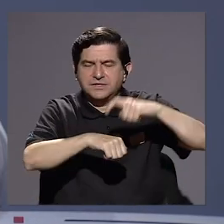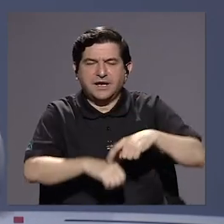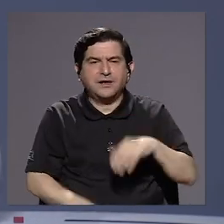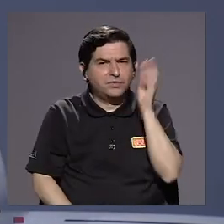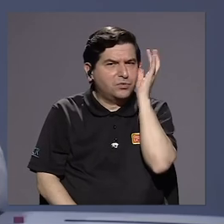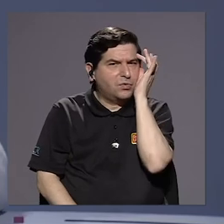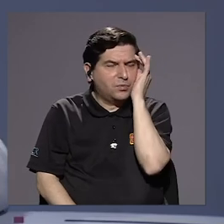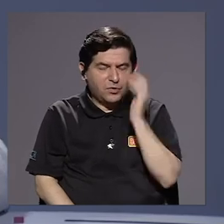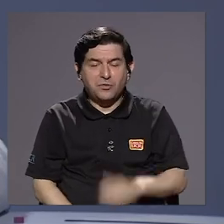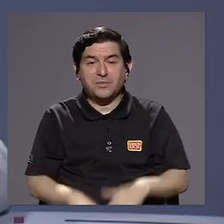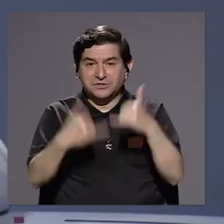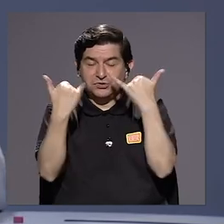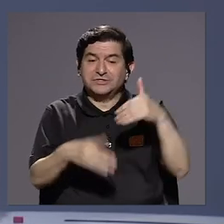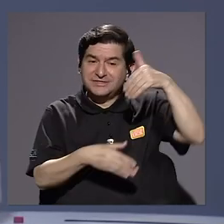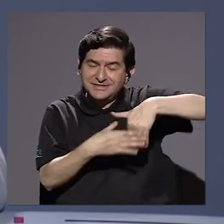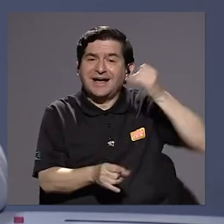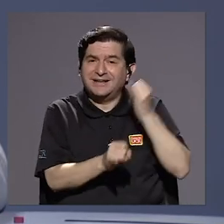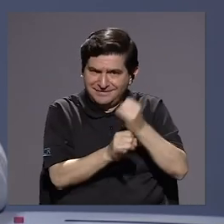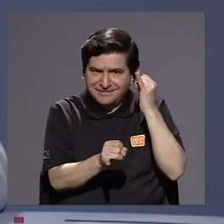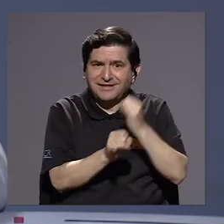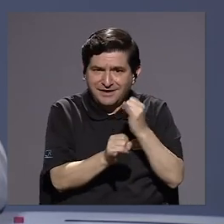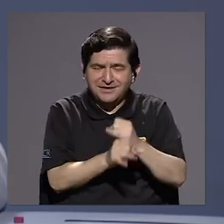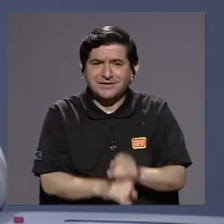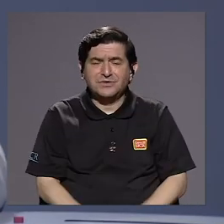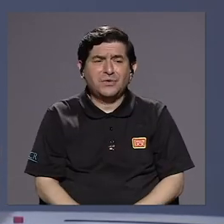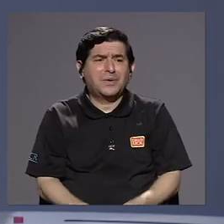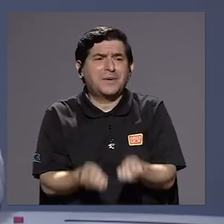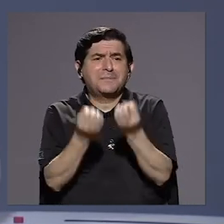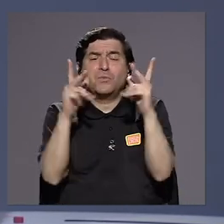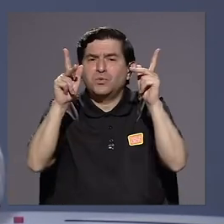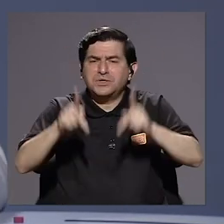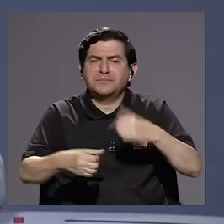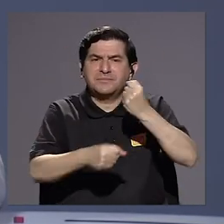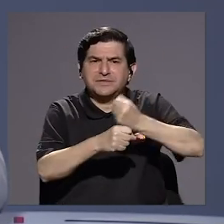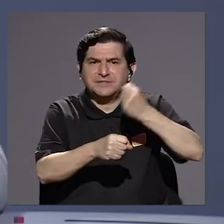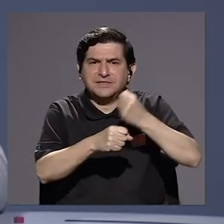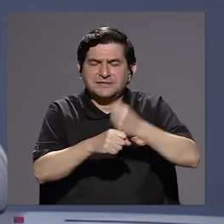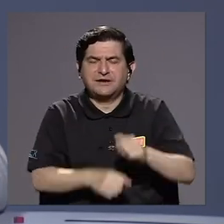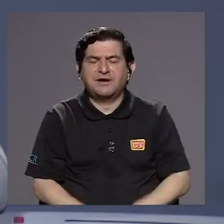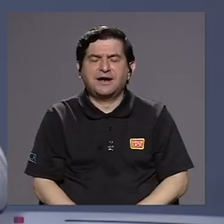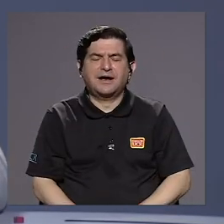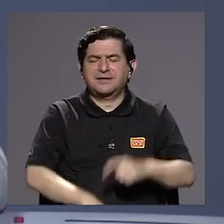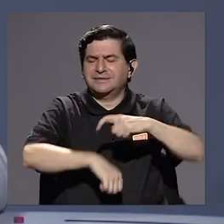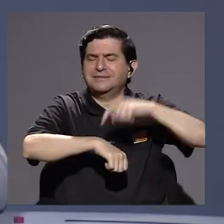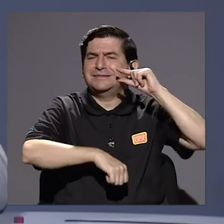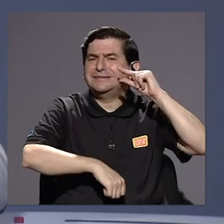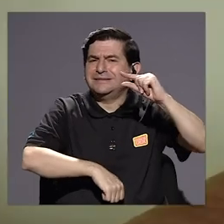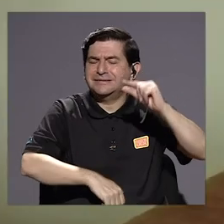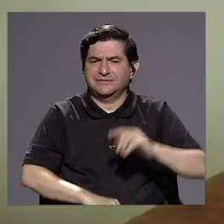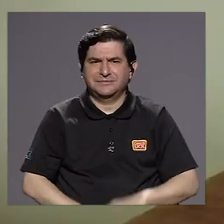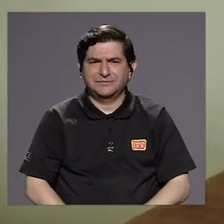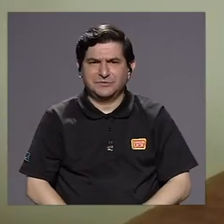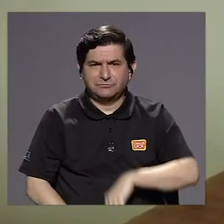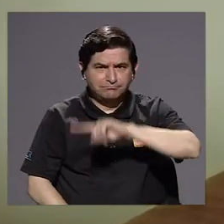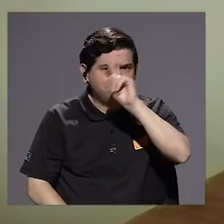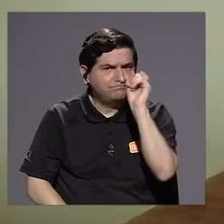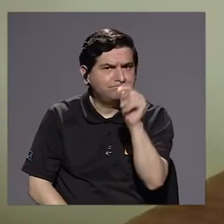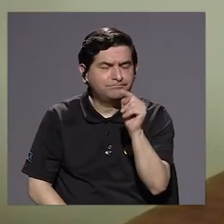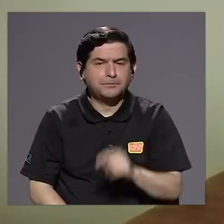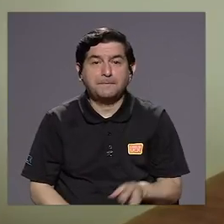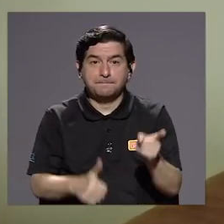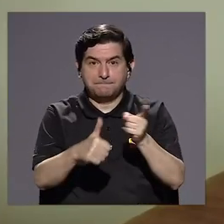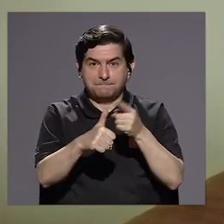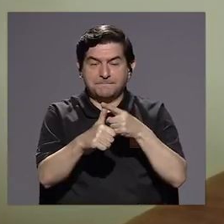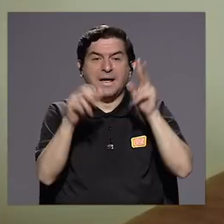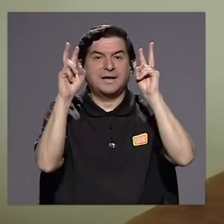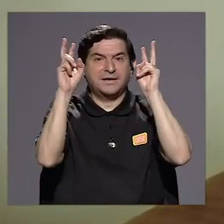preocupación muy institucionalizada en la gran cantidad de personas que trabajan a nivel interino. Doña Gisela. Bueno, primero hay